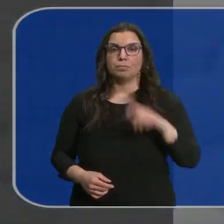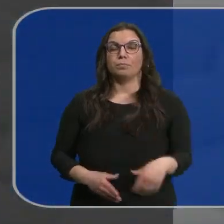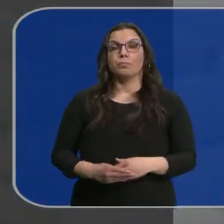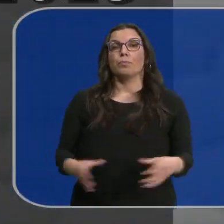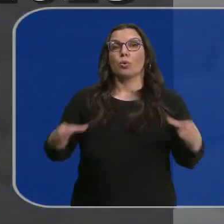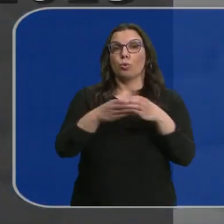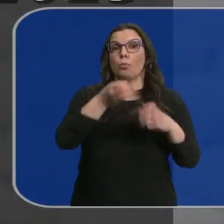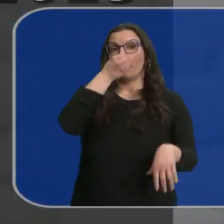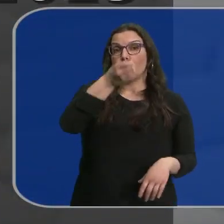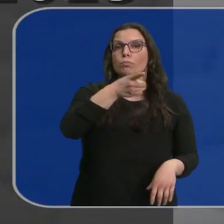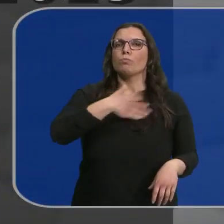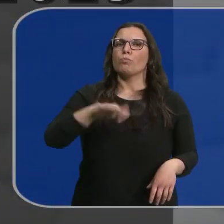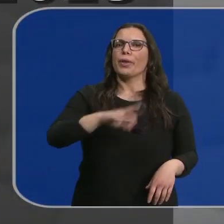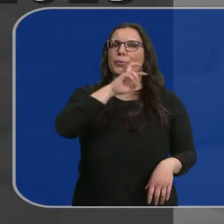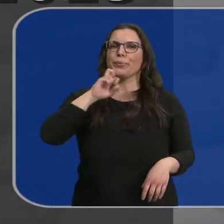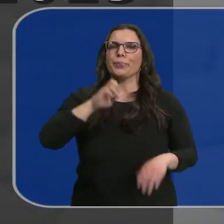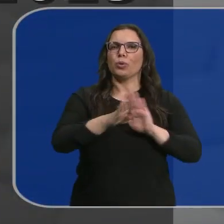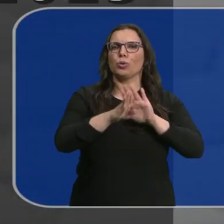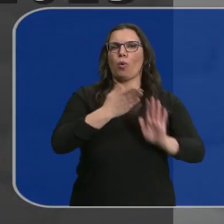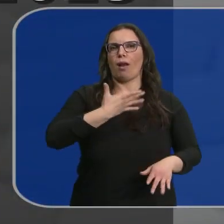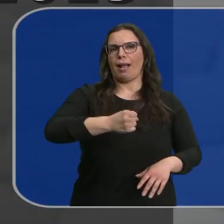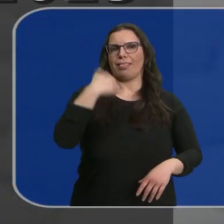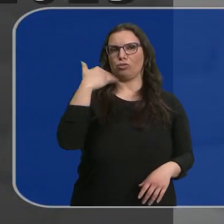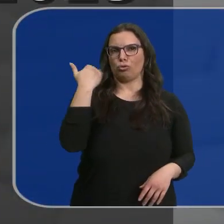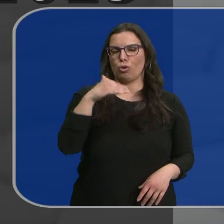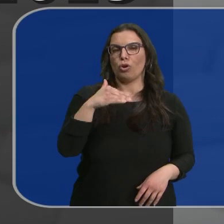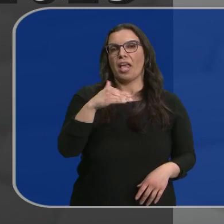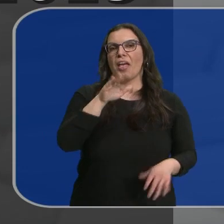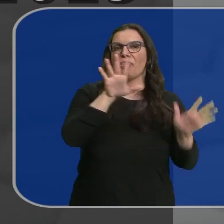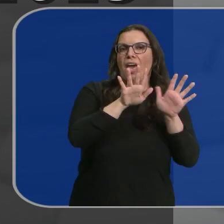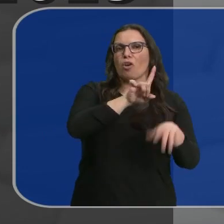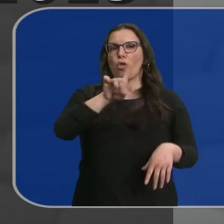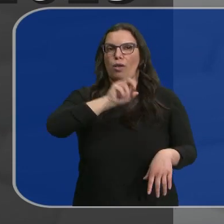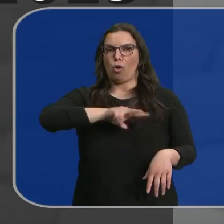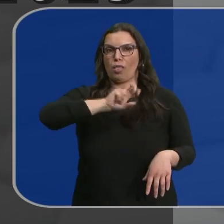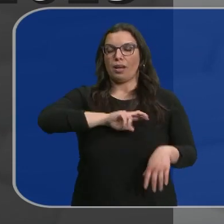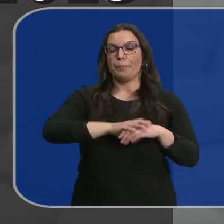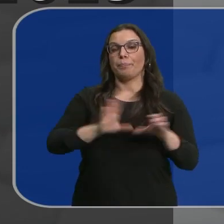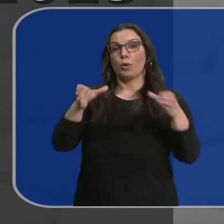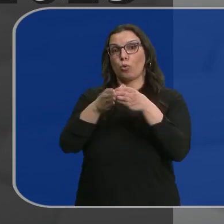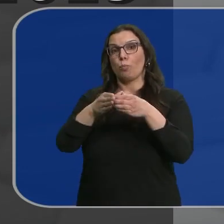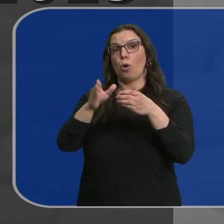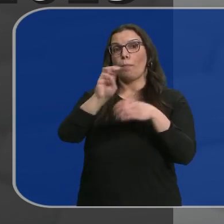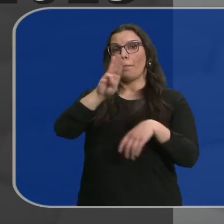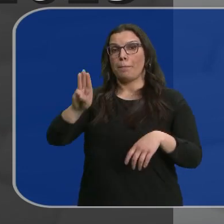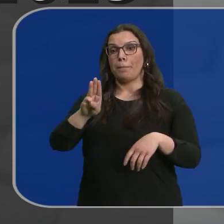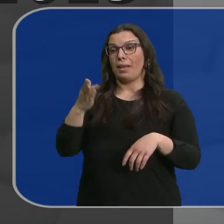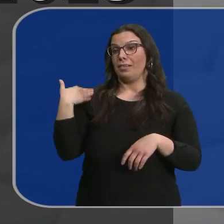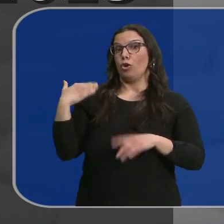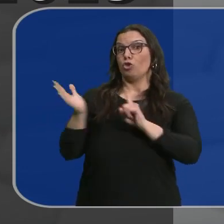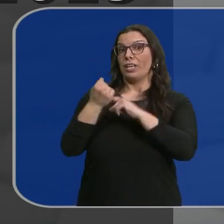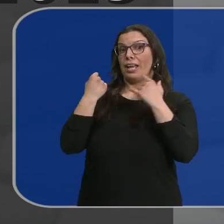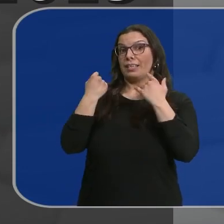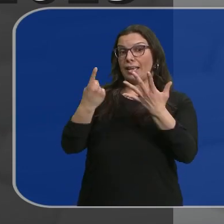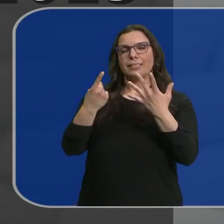Y el Partido Socialista podría conservar la Alcaldía de Soria con 10 u 11 concejales. El Partido Popular mantendría los seis que obtuvo en